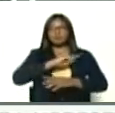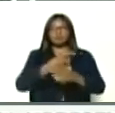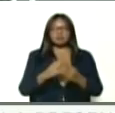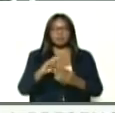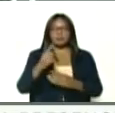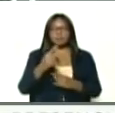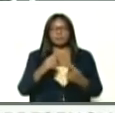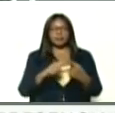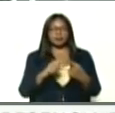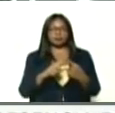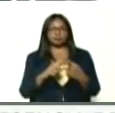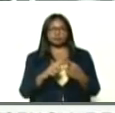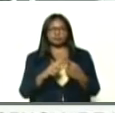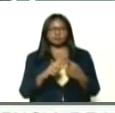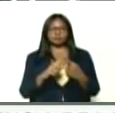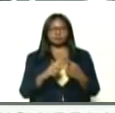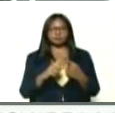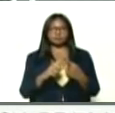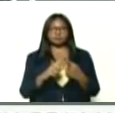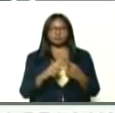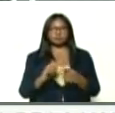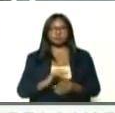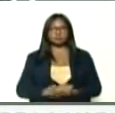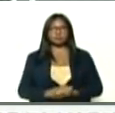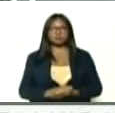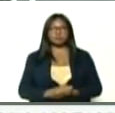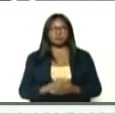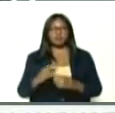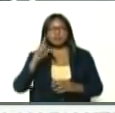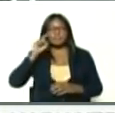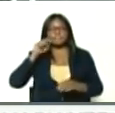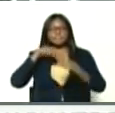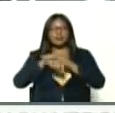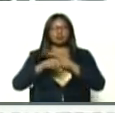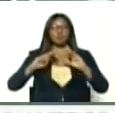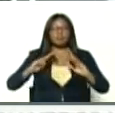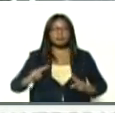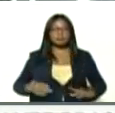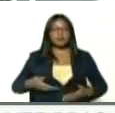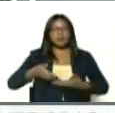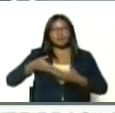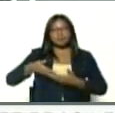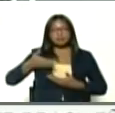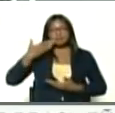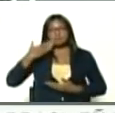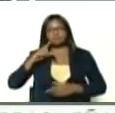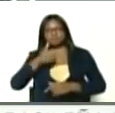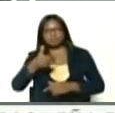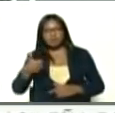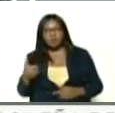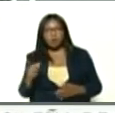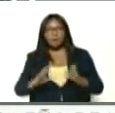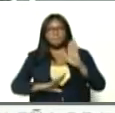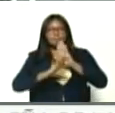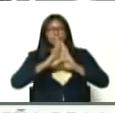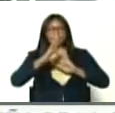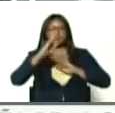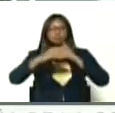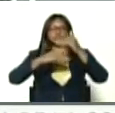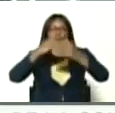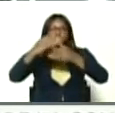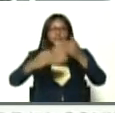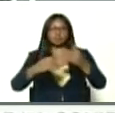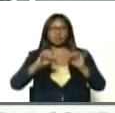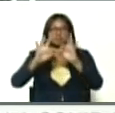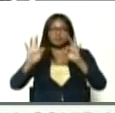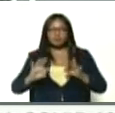en primer lugar, el estado nacional, la humanidad, y lactancia materna, pero que ha ido, evolucionando, en